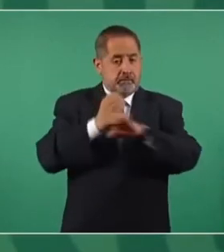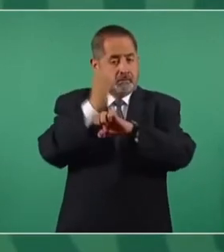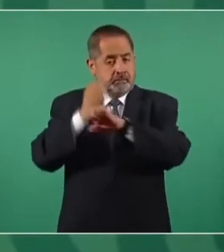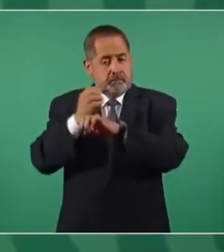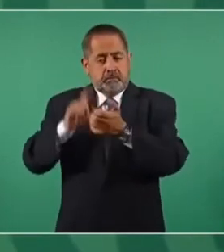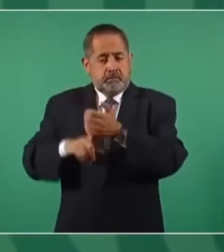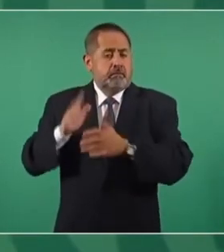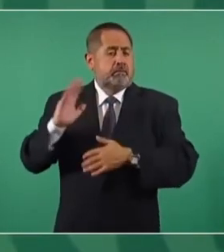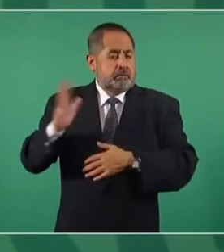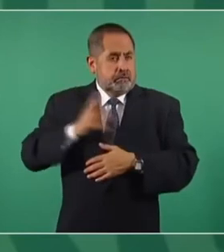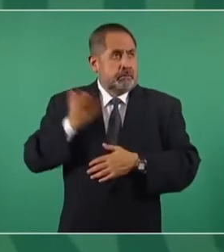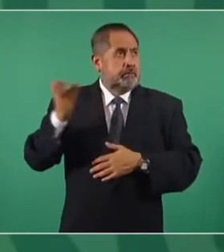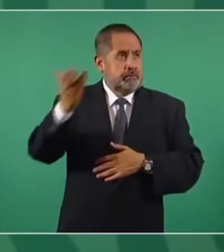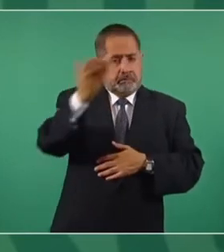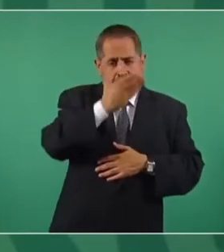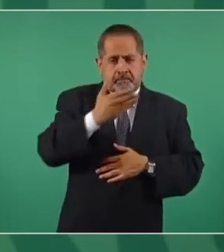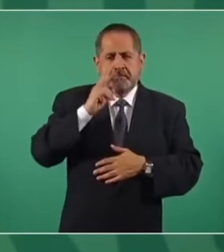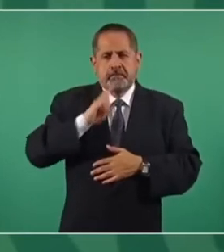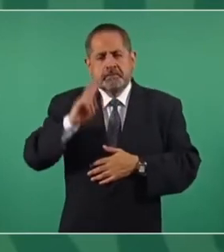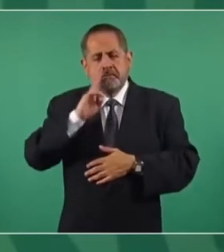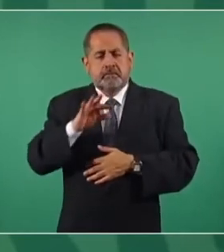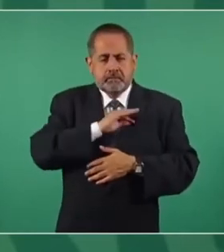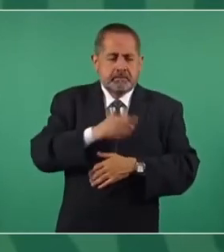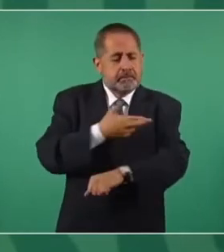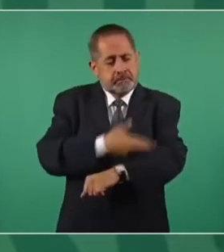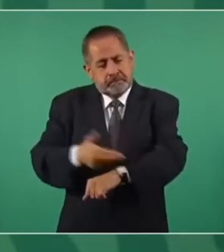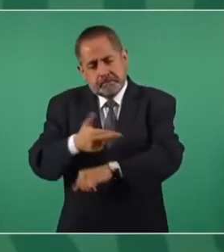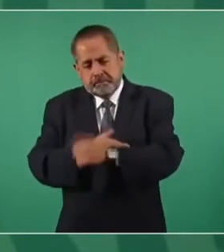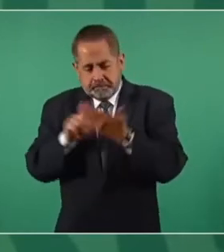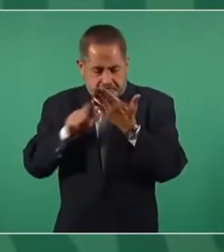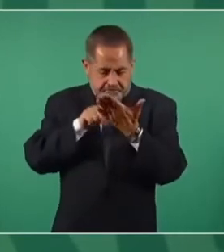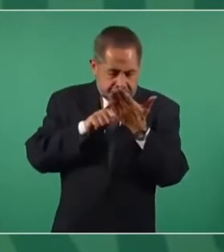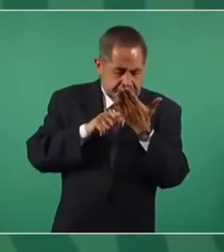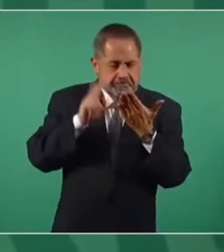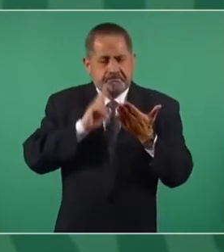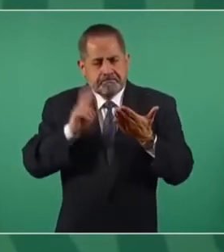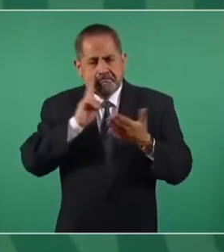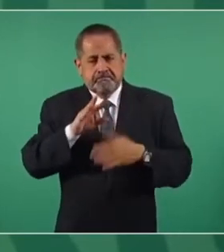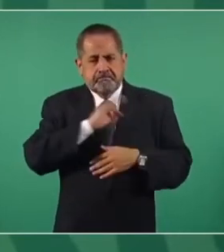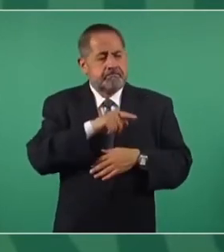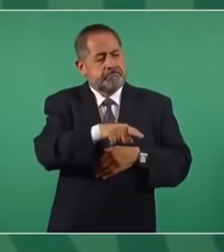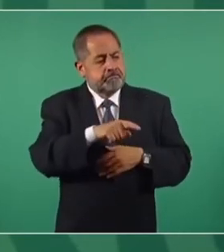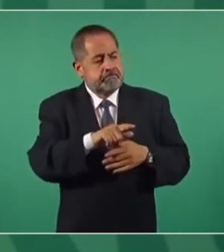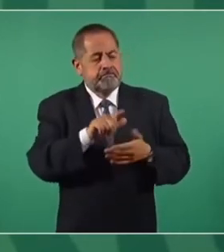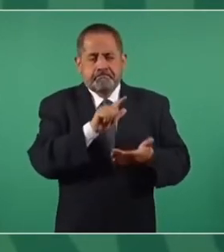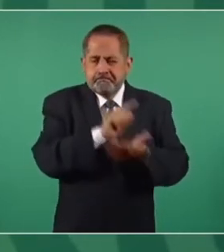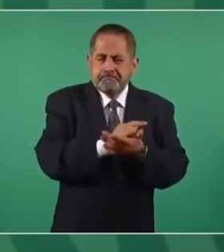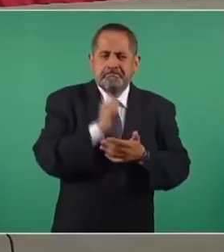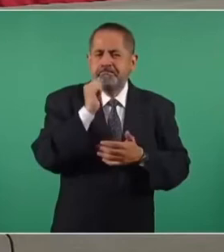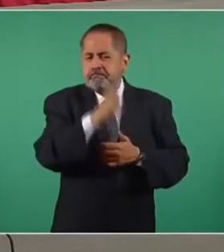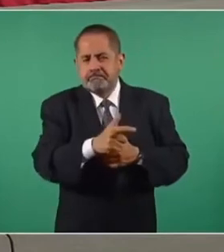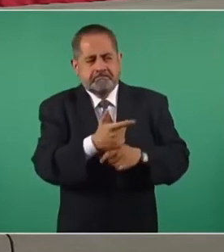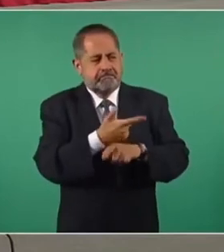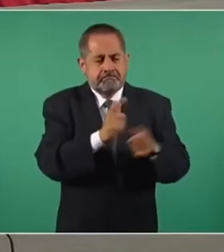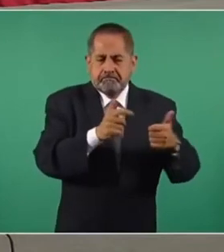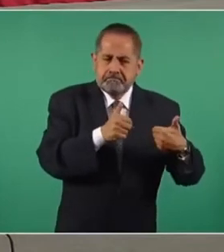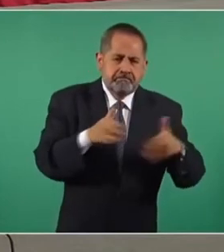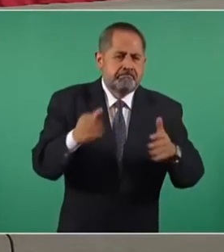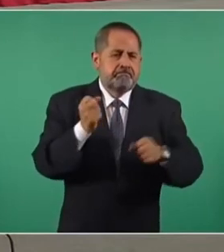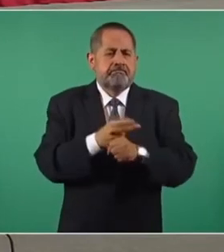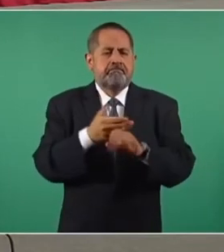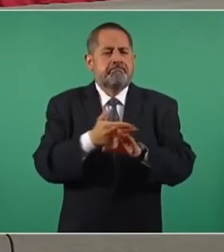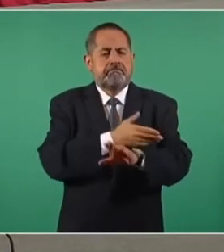atribuciones y facultades busquen las rutas legales para las preliberaciones, modificación de las medidas cautelares y